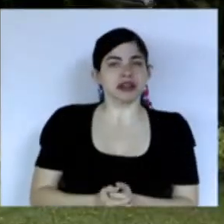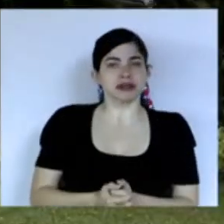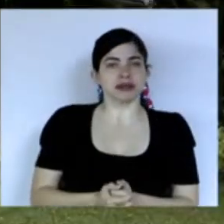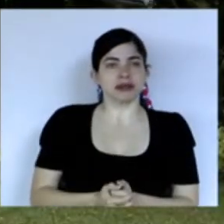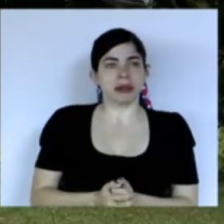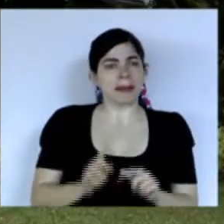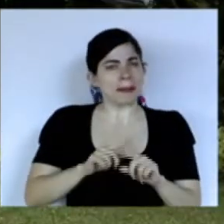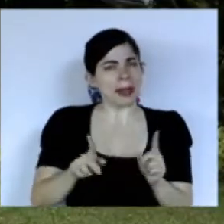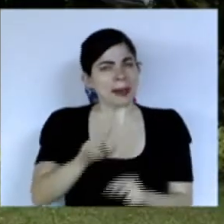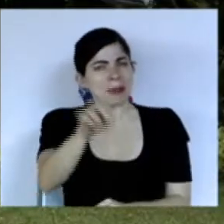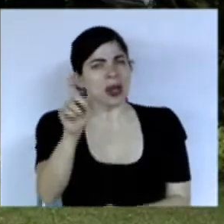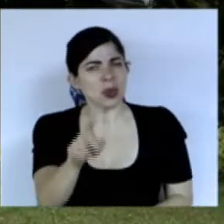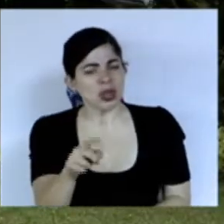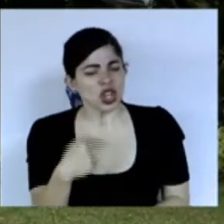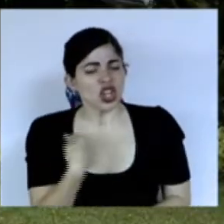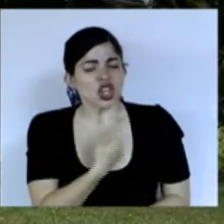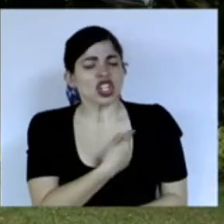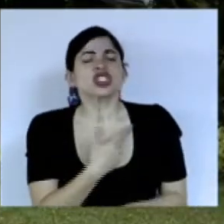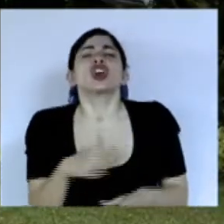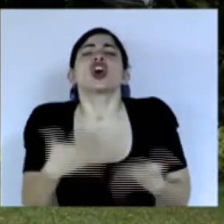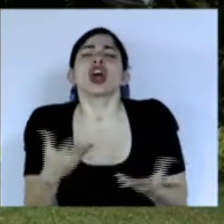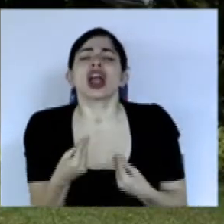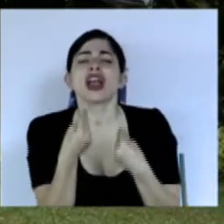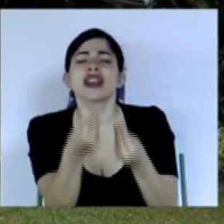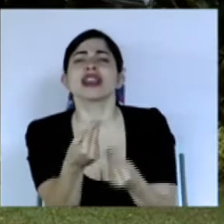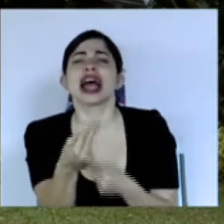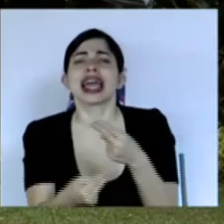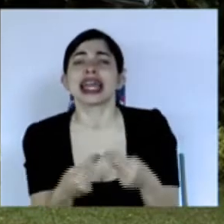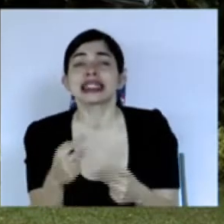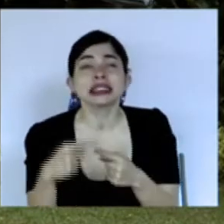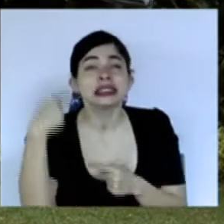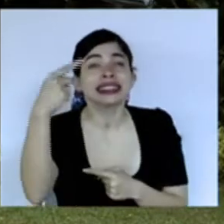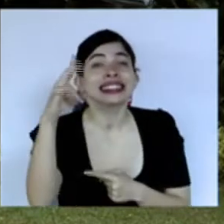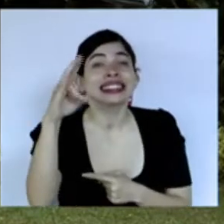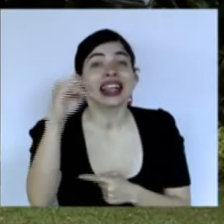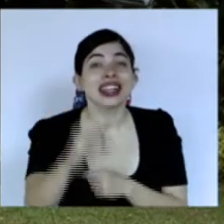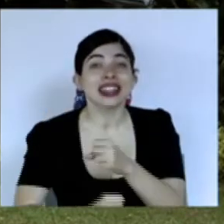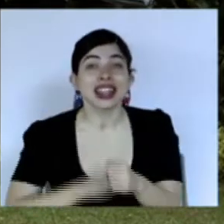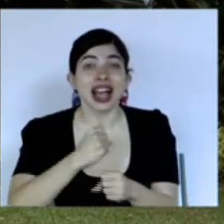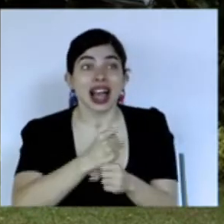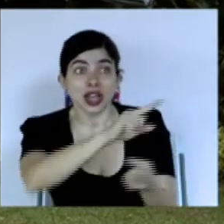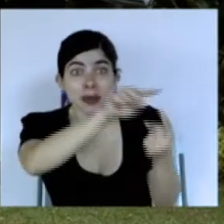la pregunta es que le vamos a dejar a quienes en 70 años estén aquí